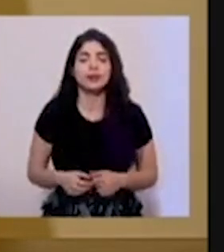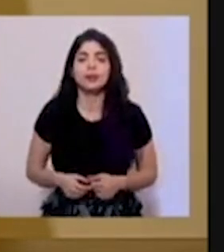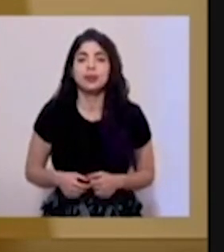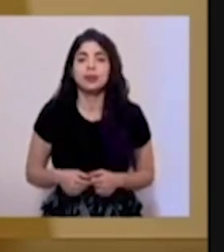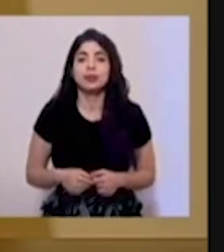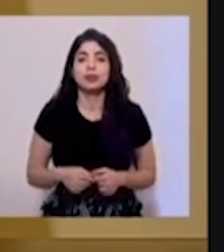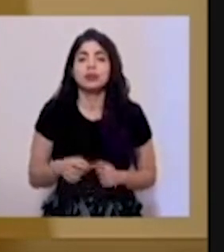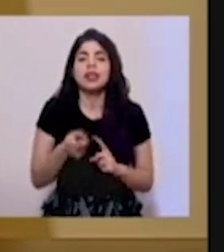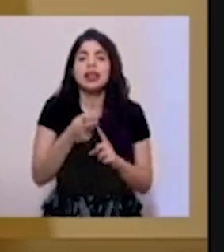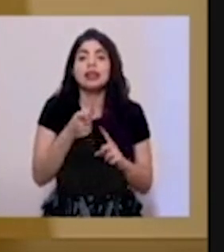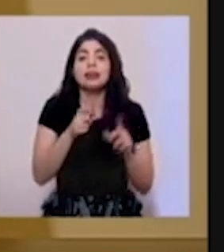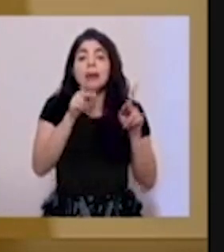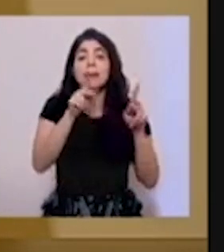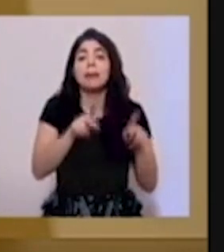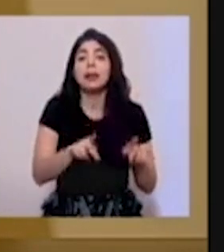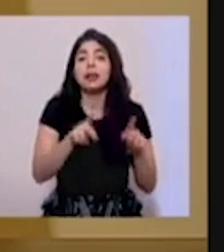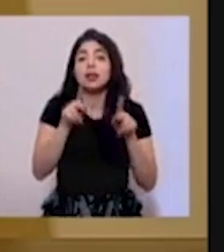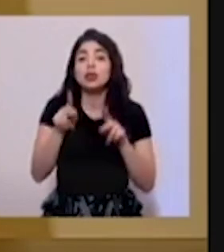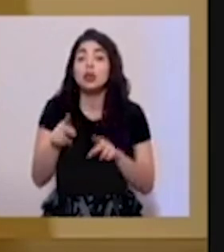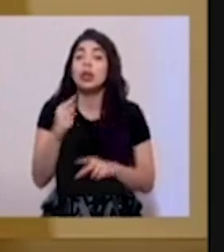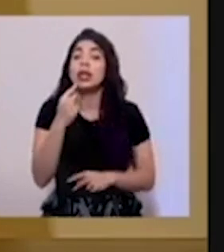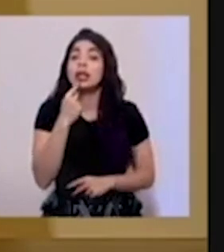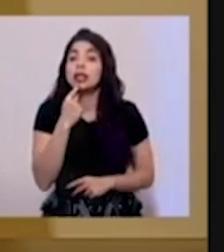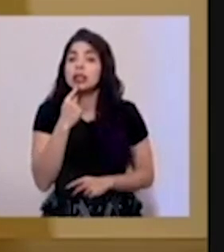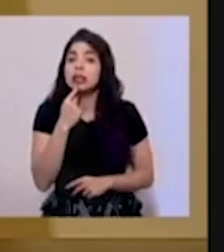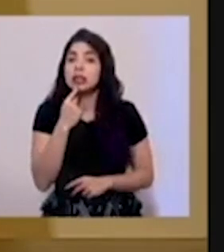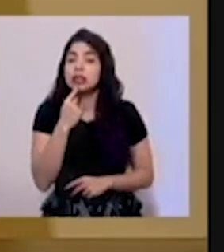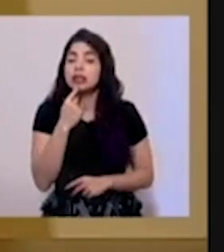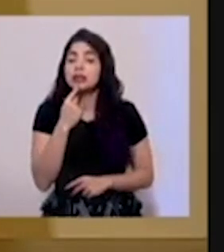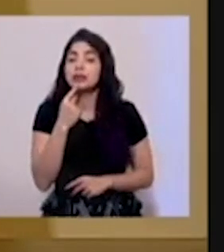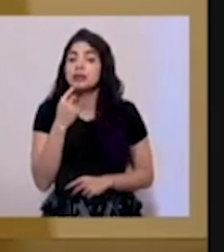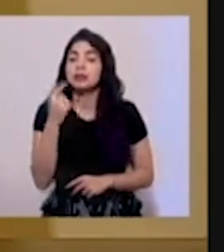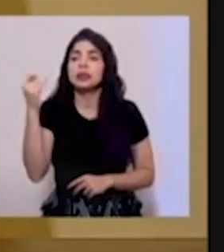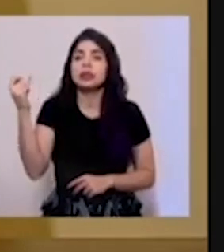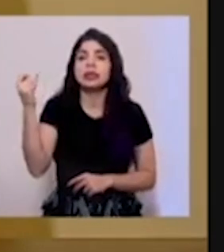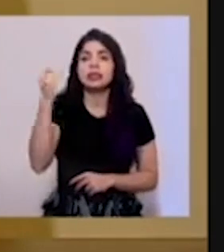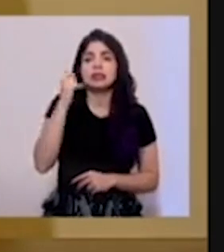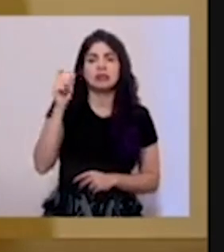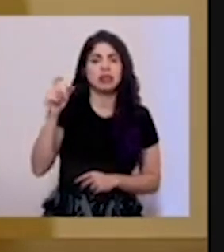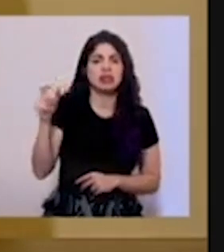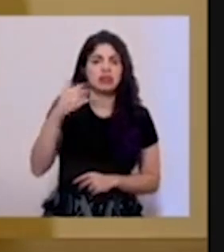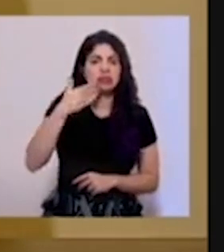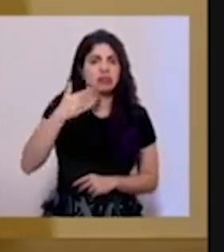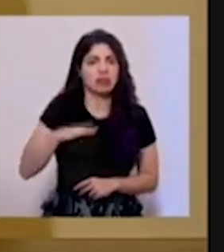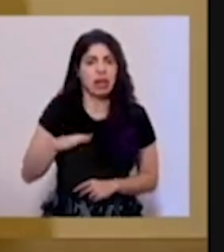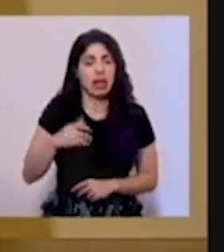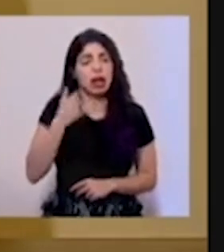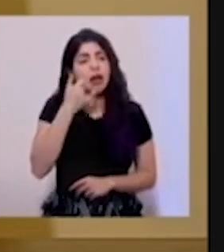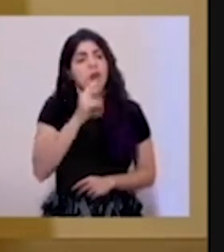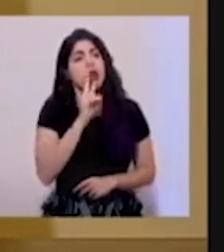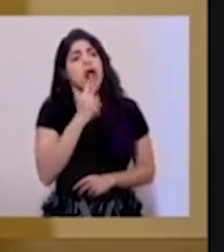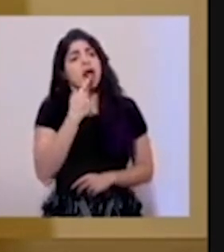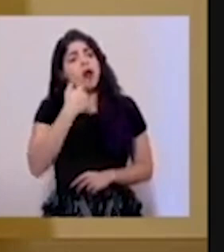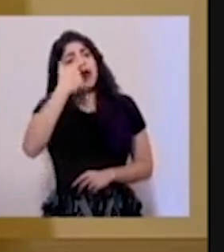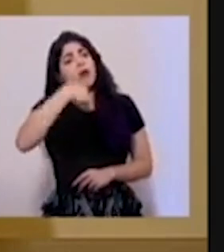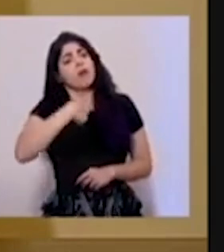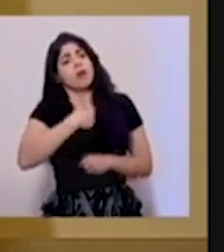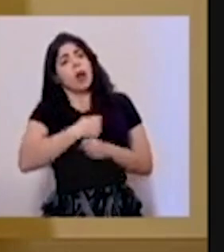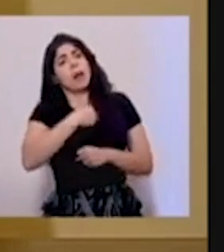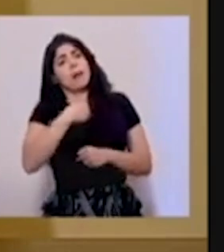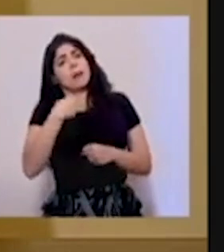De personas que indican que han recibido llamadas de inescrupulosos, que se hacen pasar por funcionarios de salud.